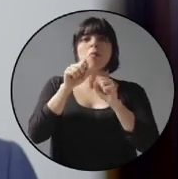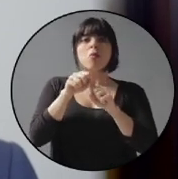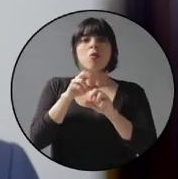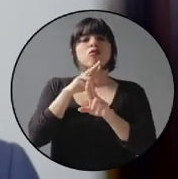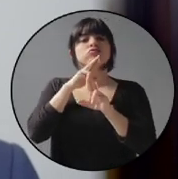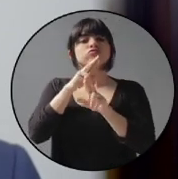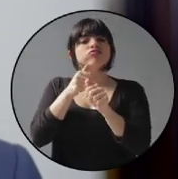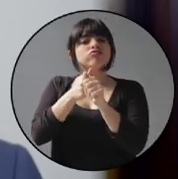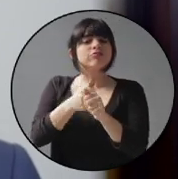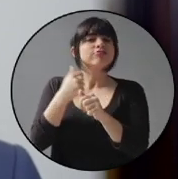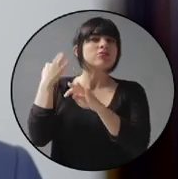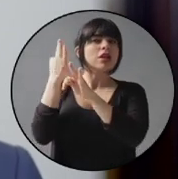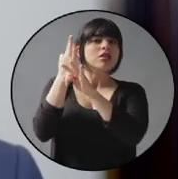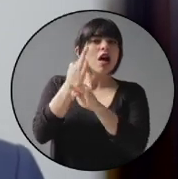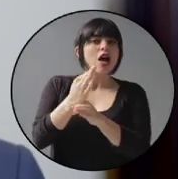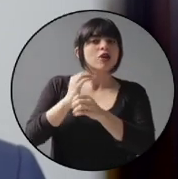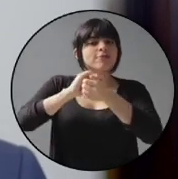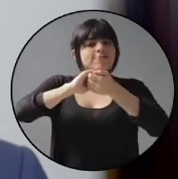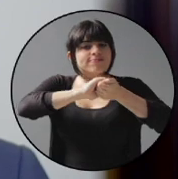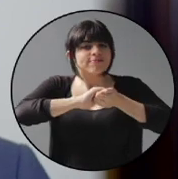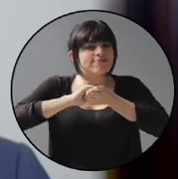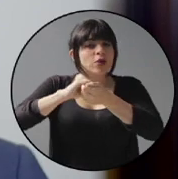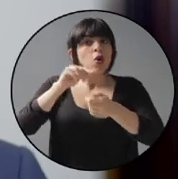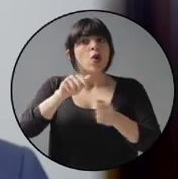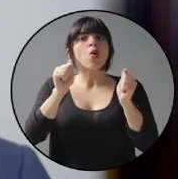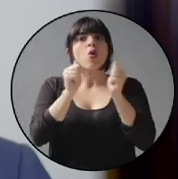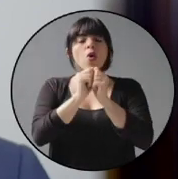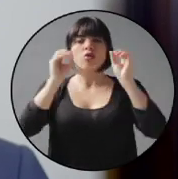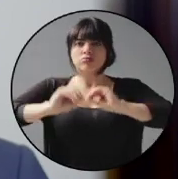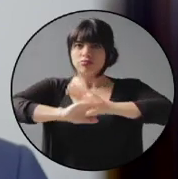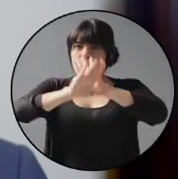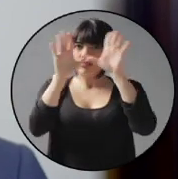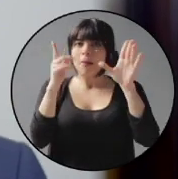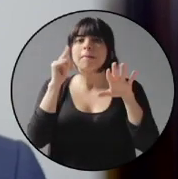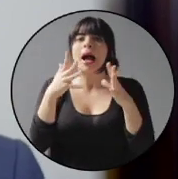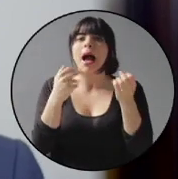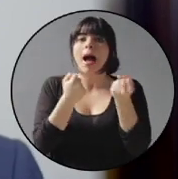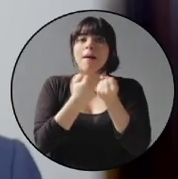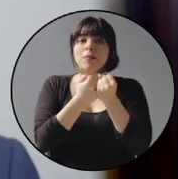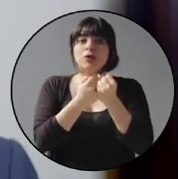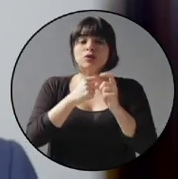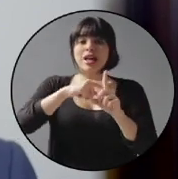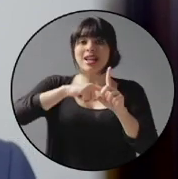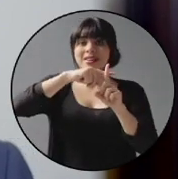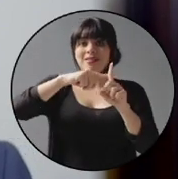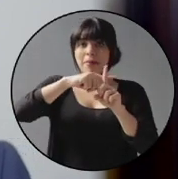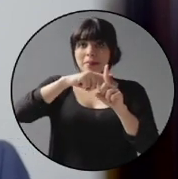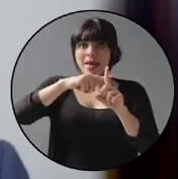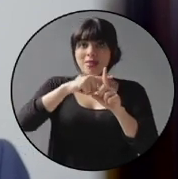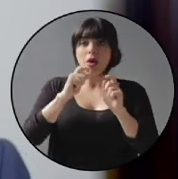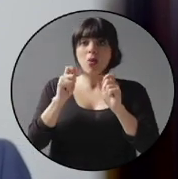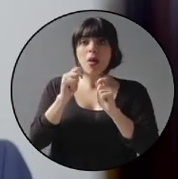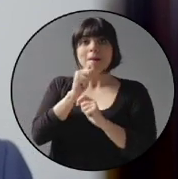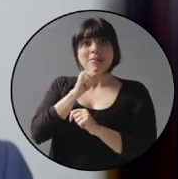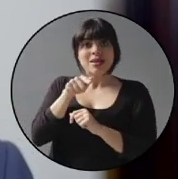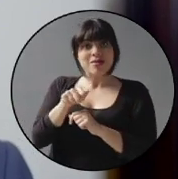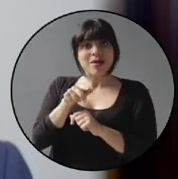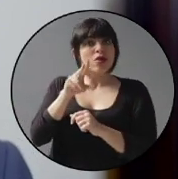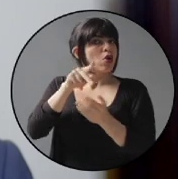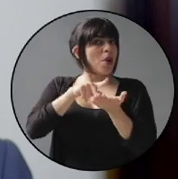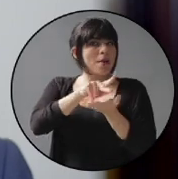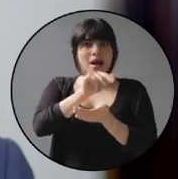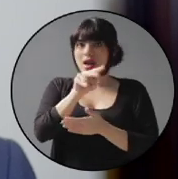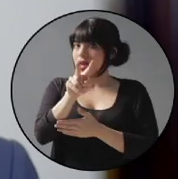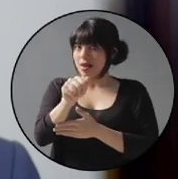responda a nuestra tradición solidaria y tenga absoluta transparencia. Para apoyar a la clase media, la educación